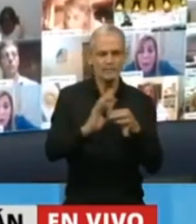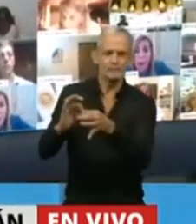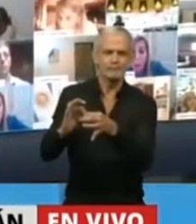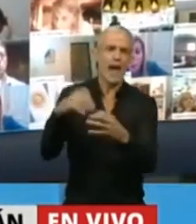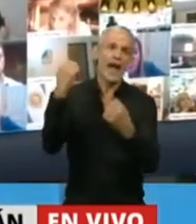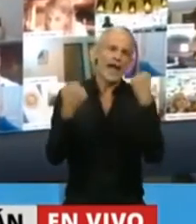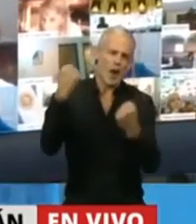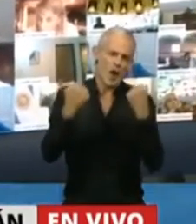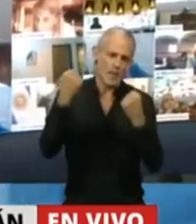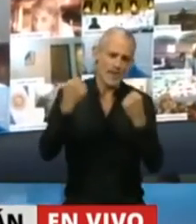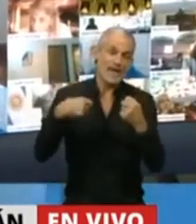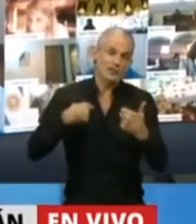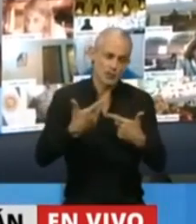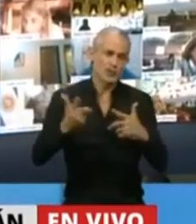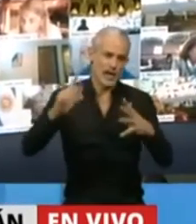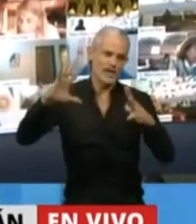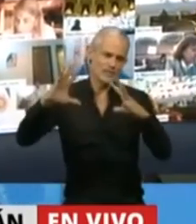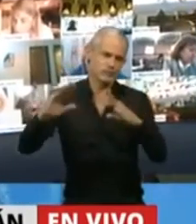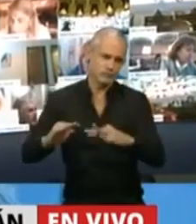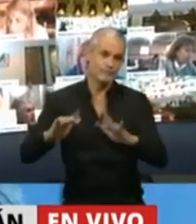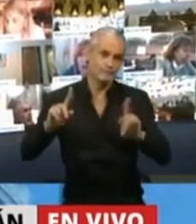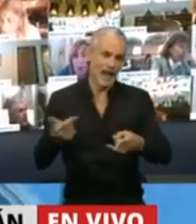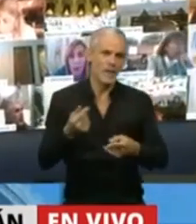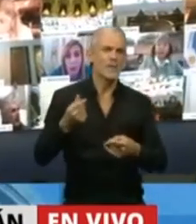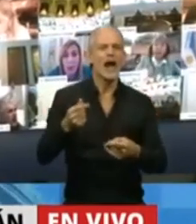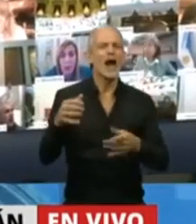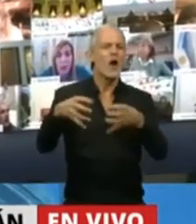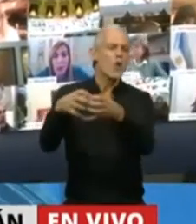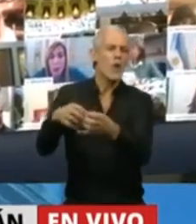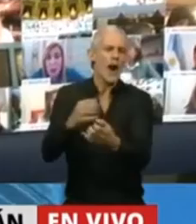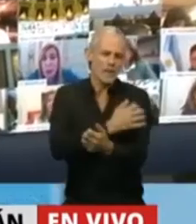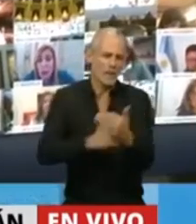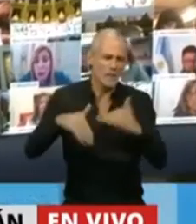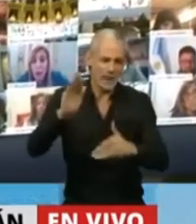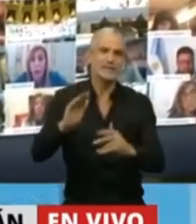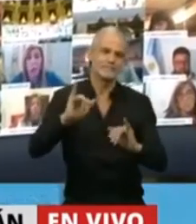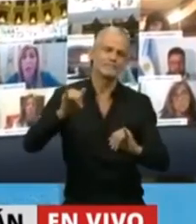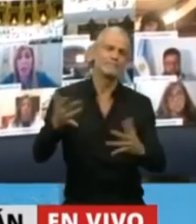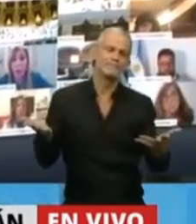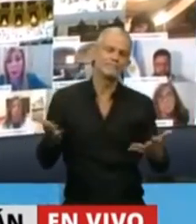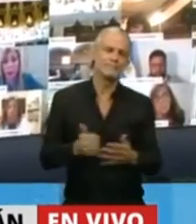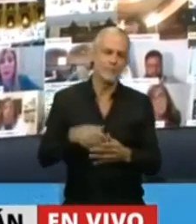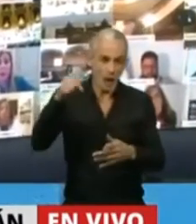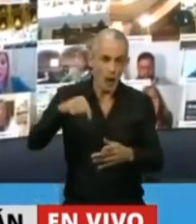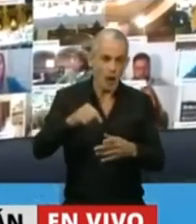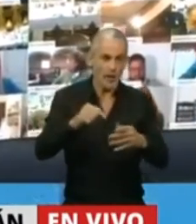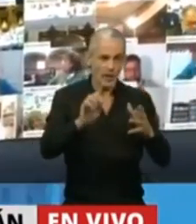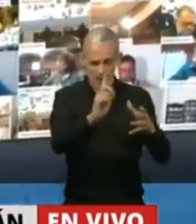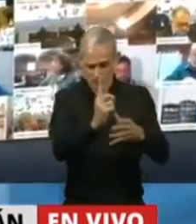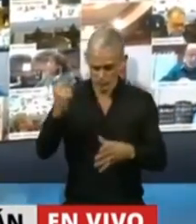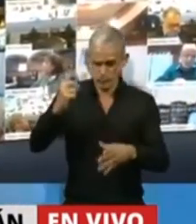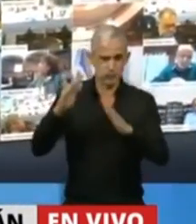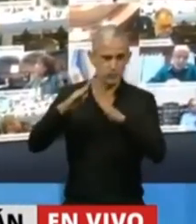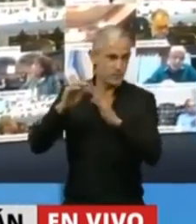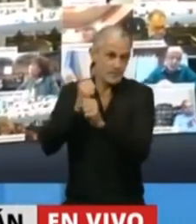económicas y sociales, sobre todo para los sectores más vulnerables. Hoy el aislamiento en los